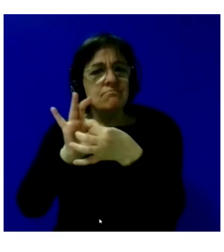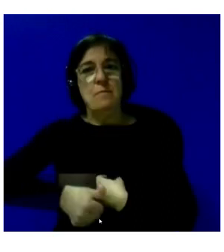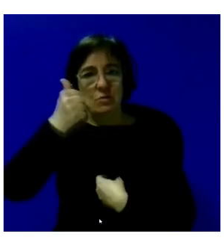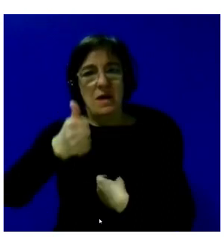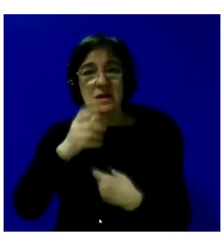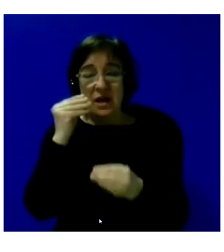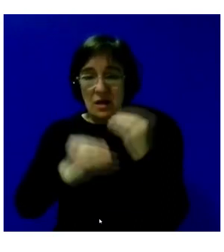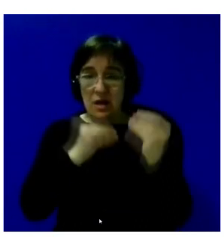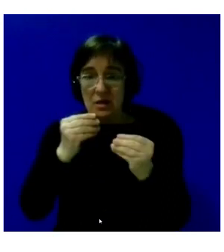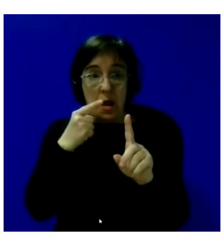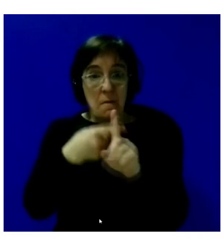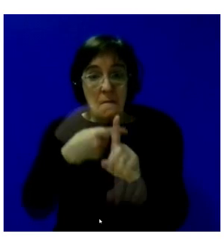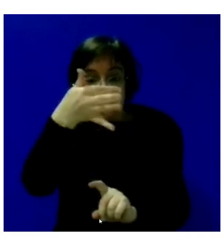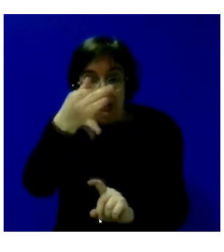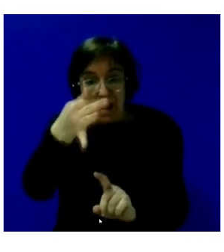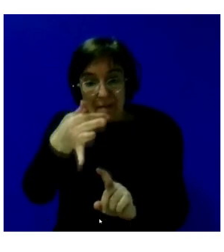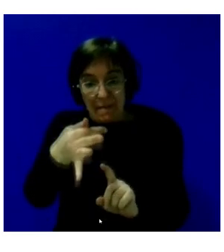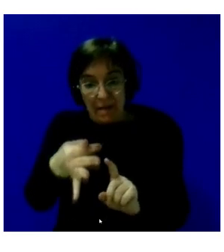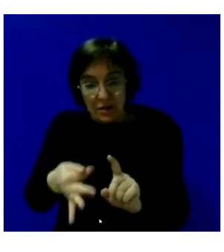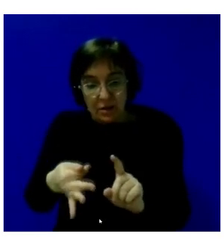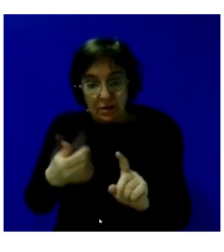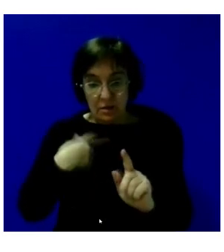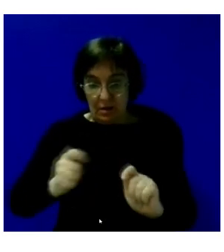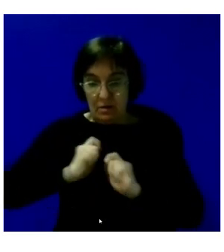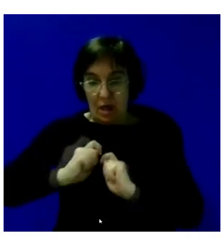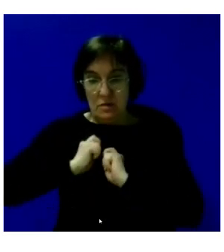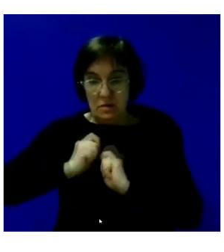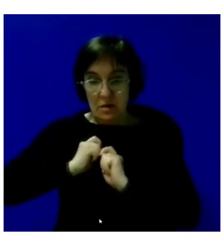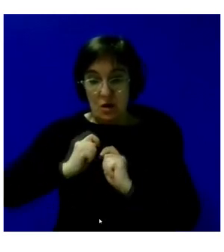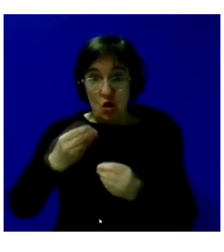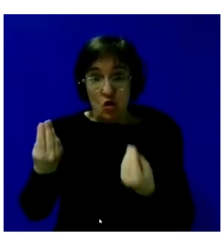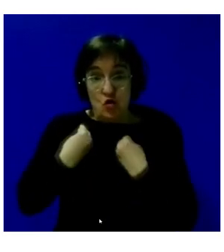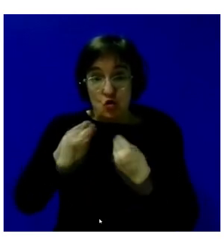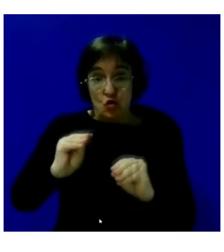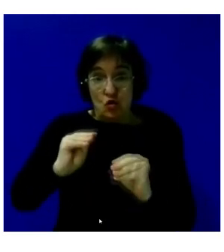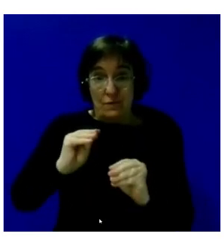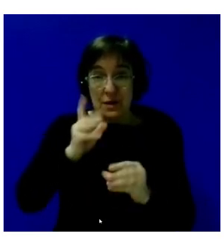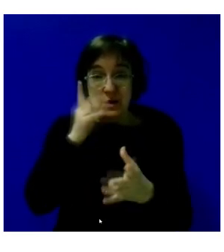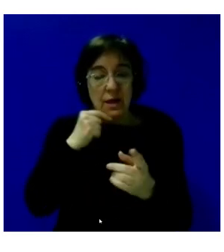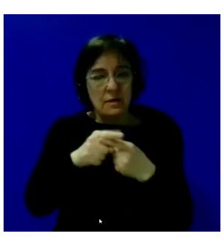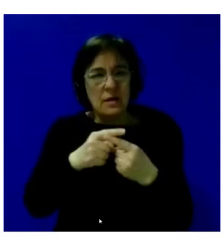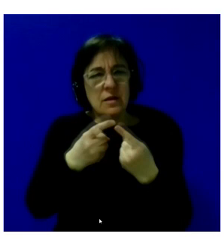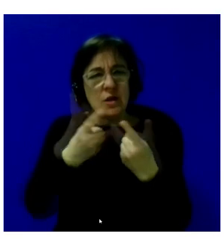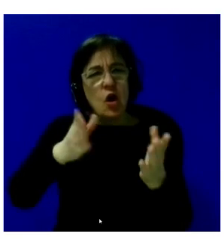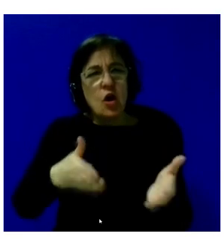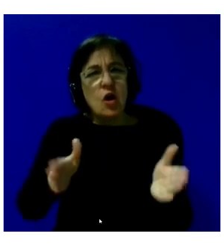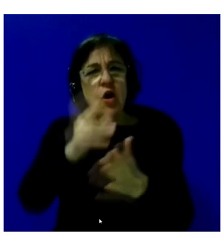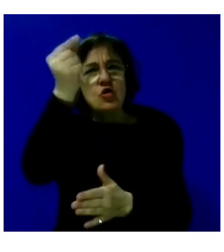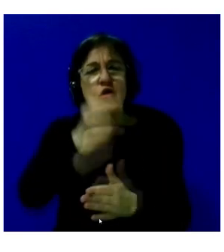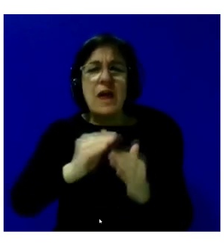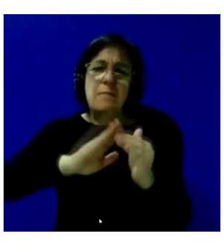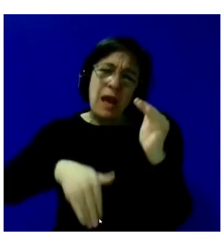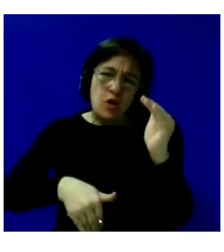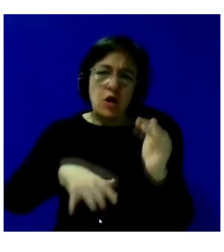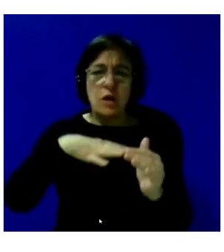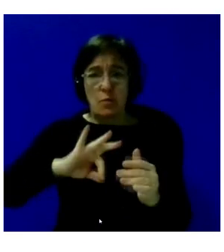que si hiciéramos una suma de lo que estas personas han recibido a lo largo de su vida, seguro que la cantidad total es mucho menor de la